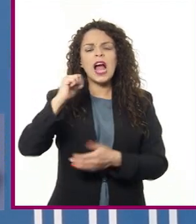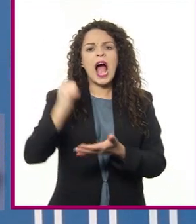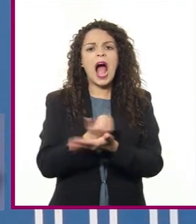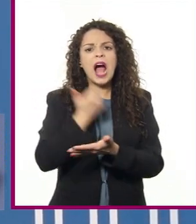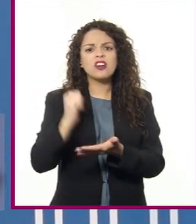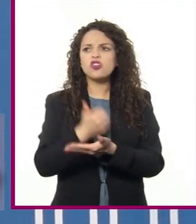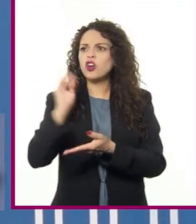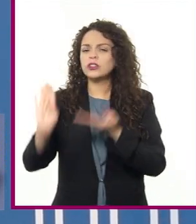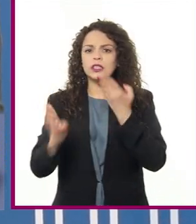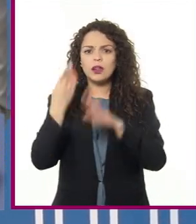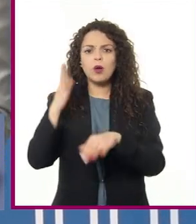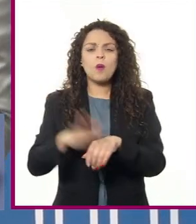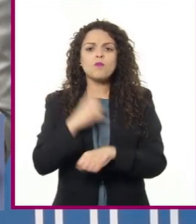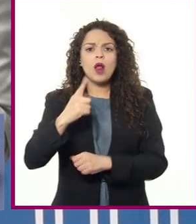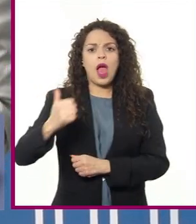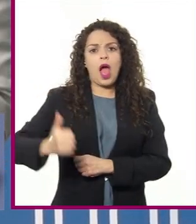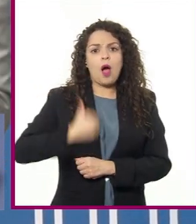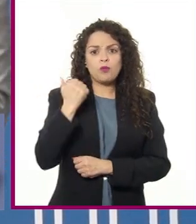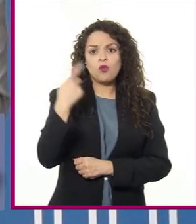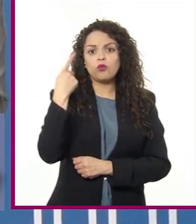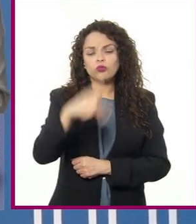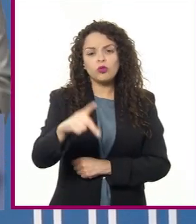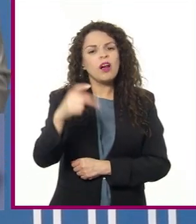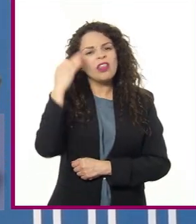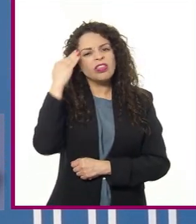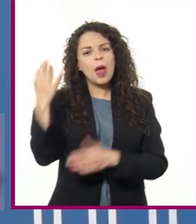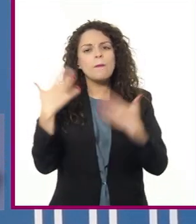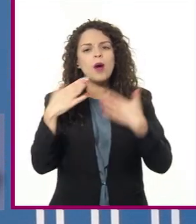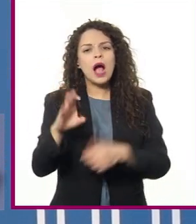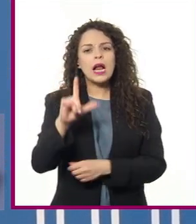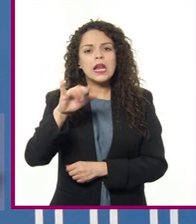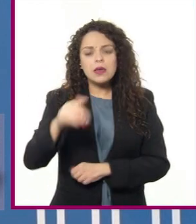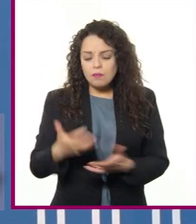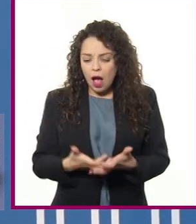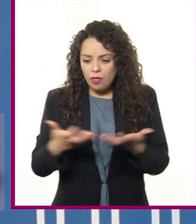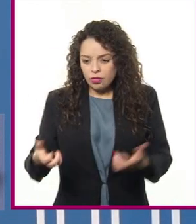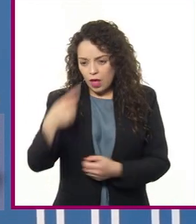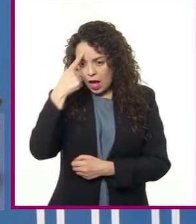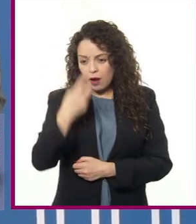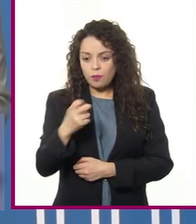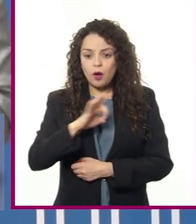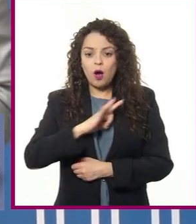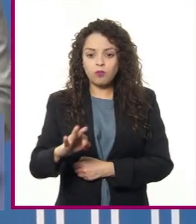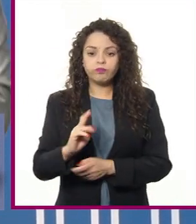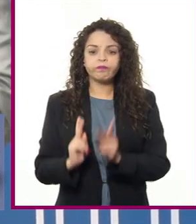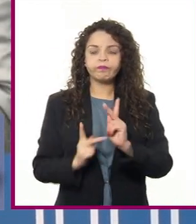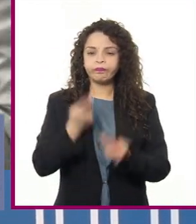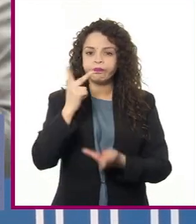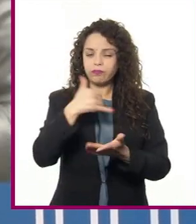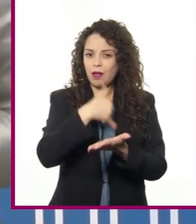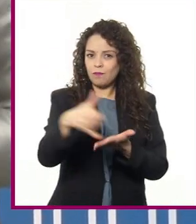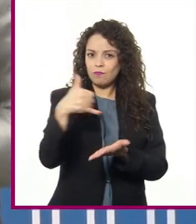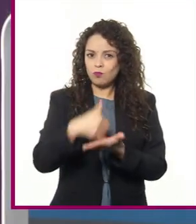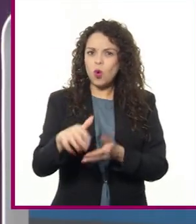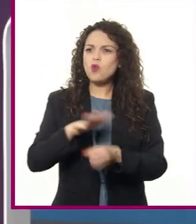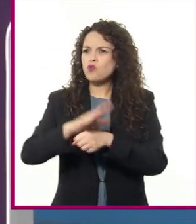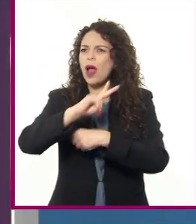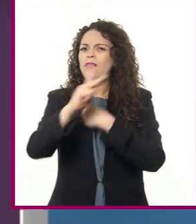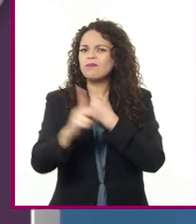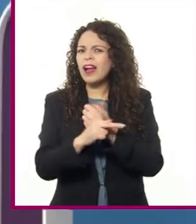aprovechando sus condiciones de clima y suelo para el desarrollo de la actividad agrícola. ¿Qué país es?